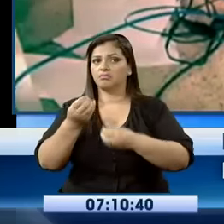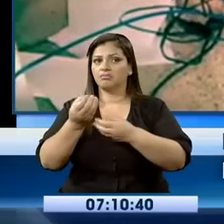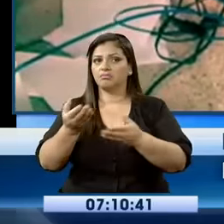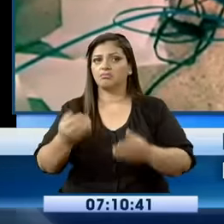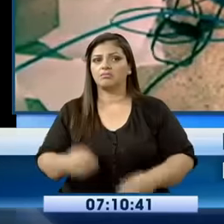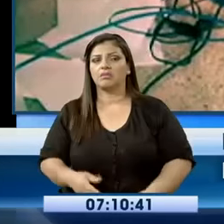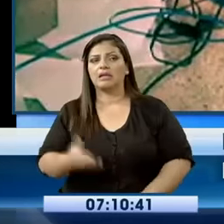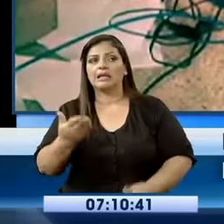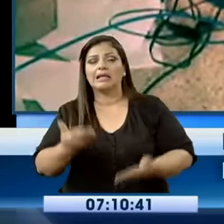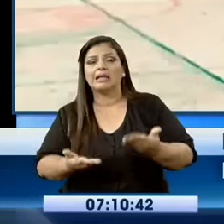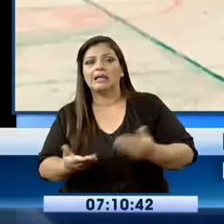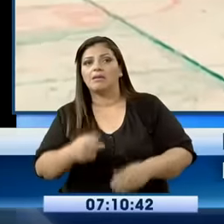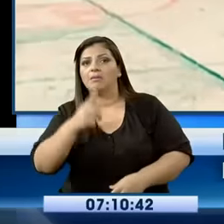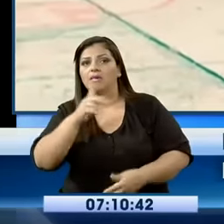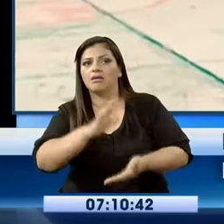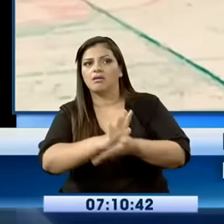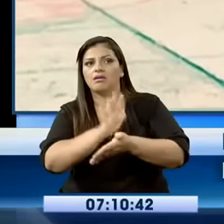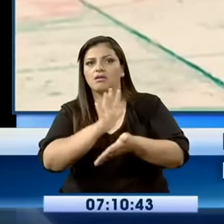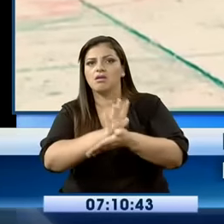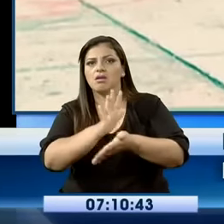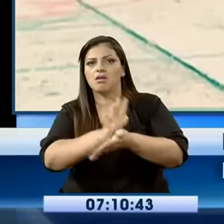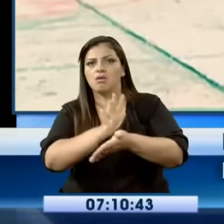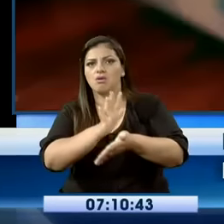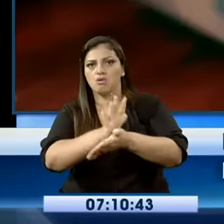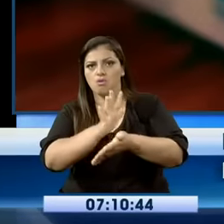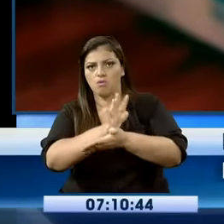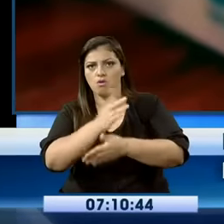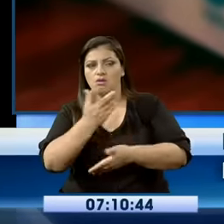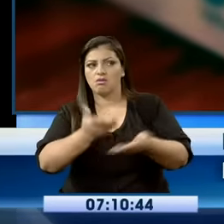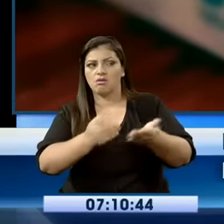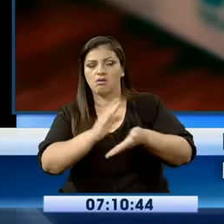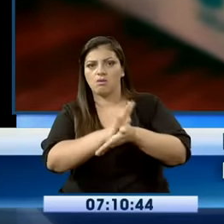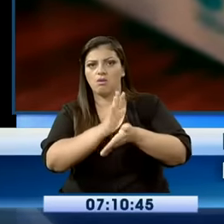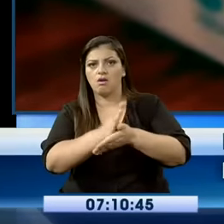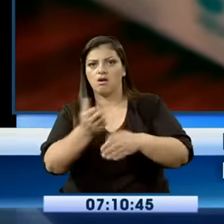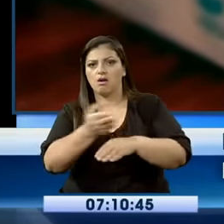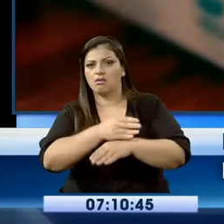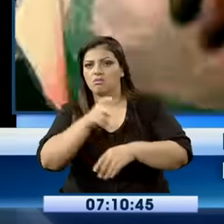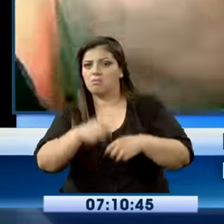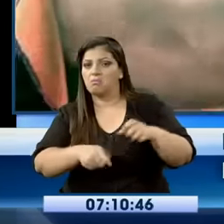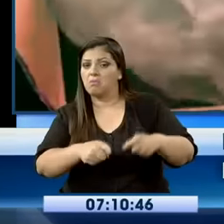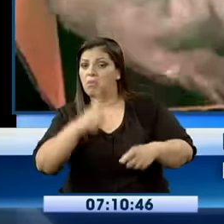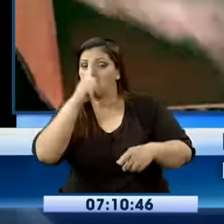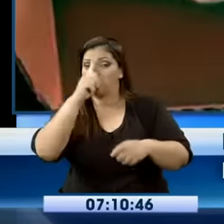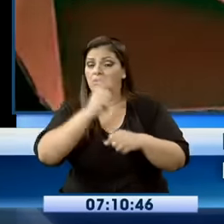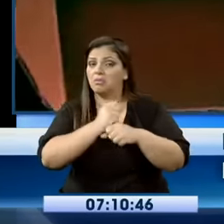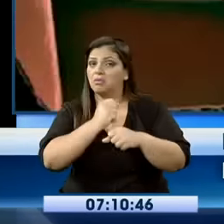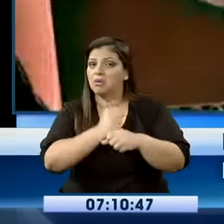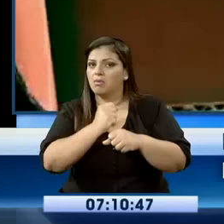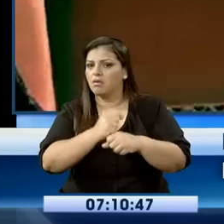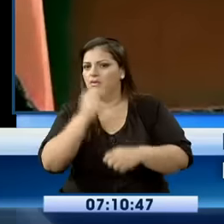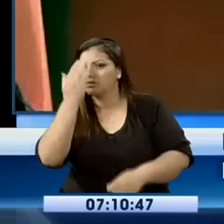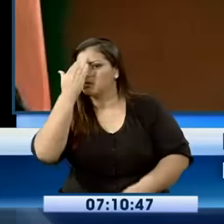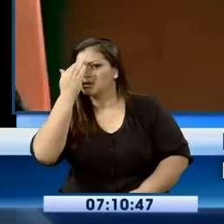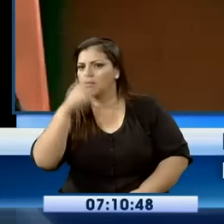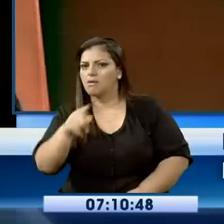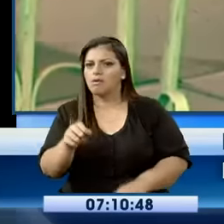En la investigación, esa de ahí. En la investigación, nada está de más. Nada.